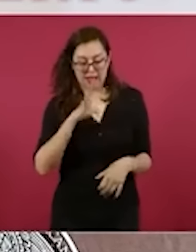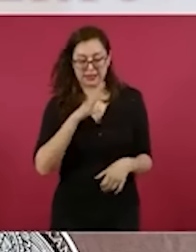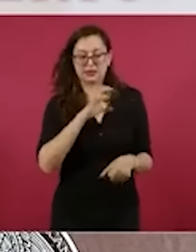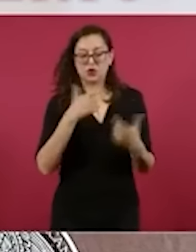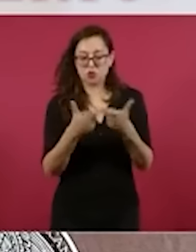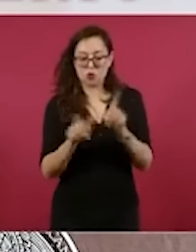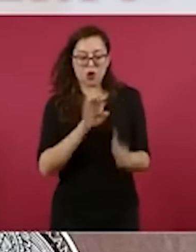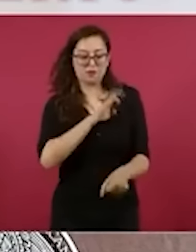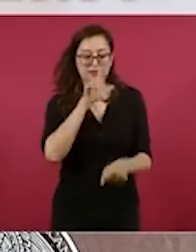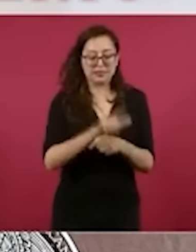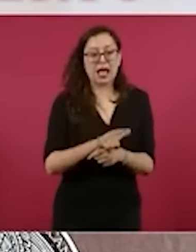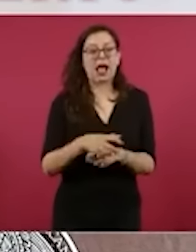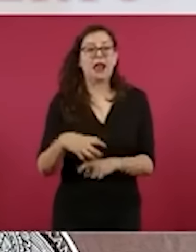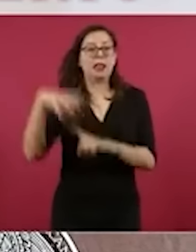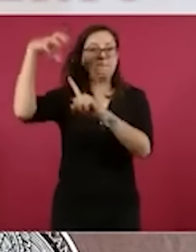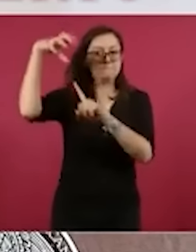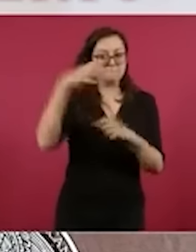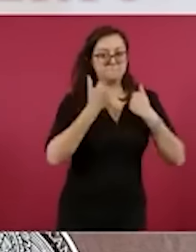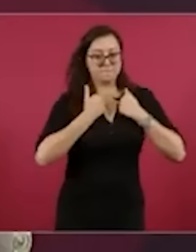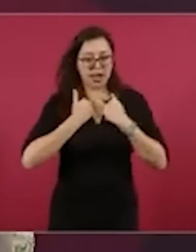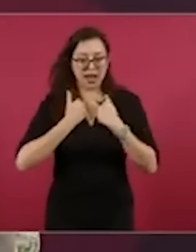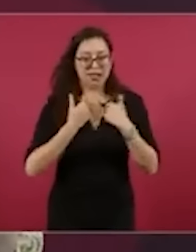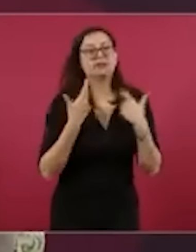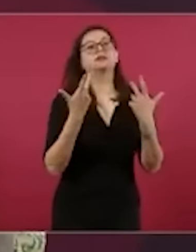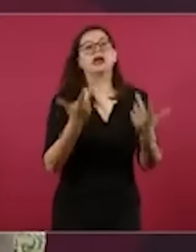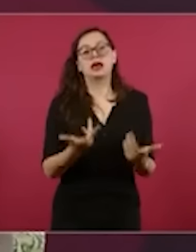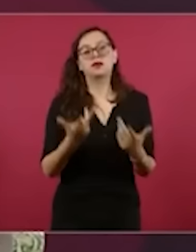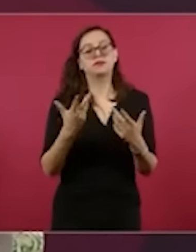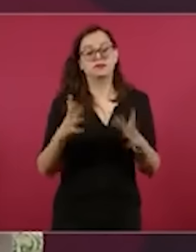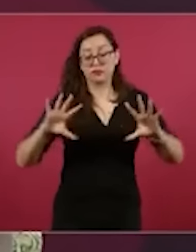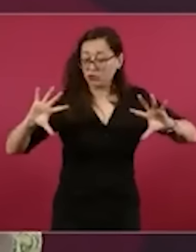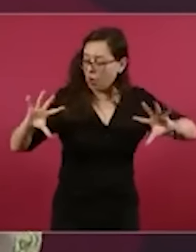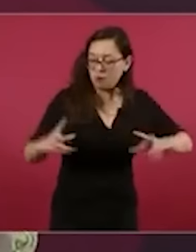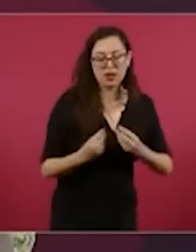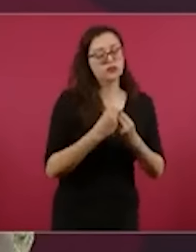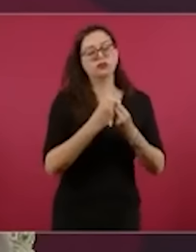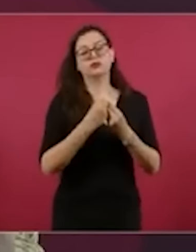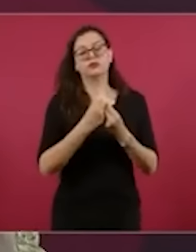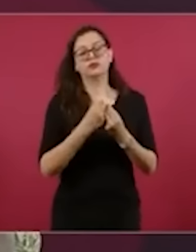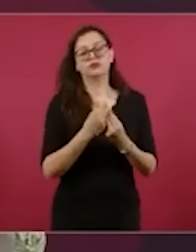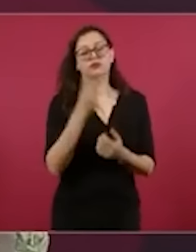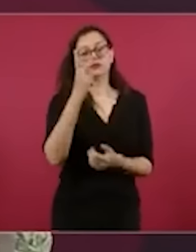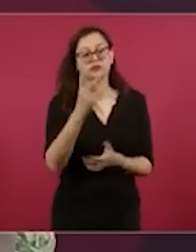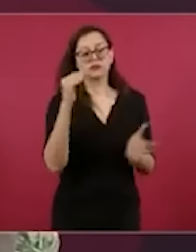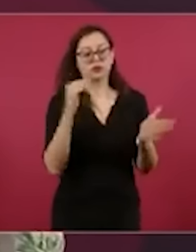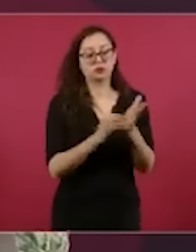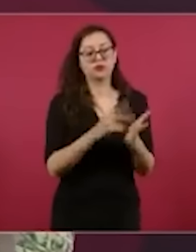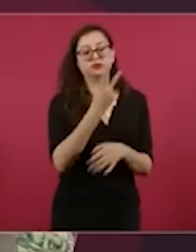personal del Ejército, personal de Marina, de la Guardia? Tenemos un total de dos mil